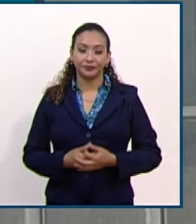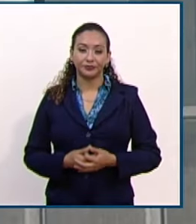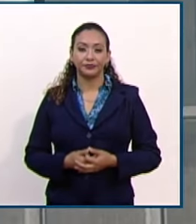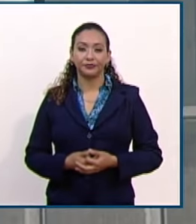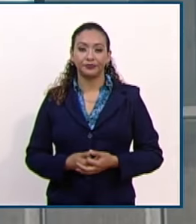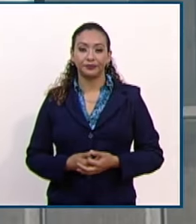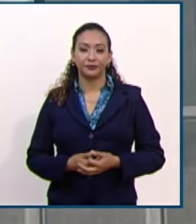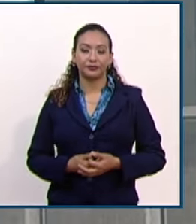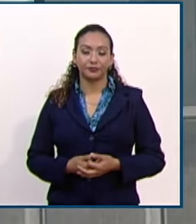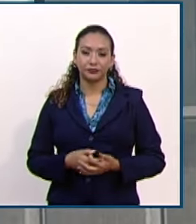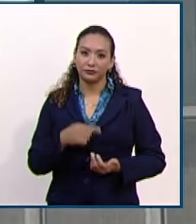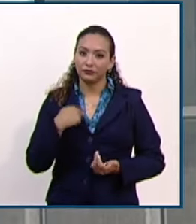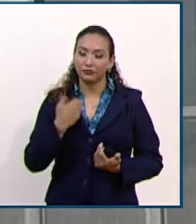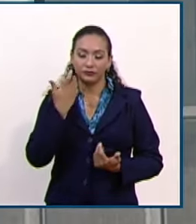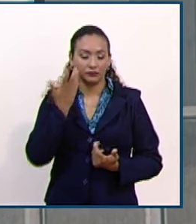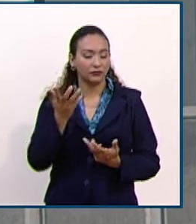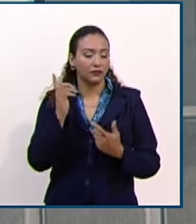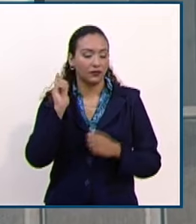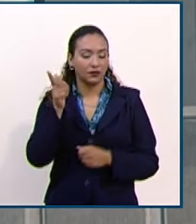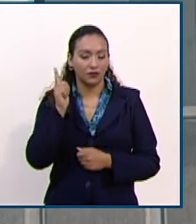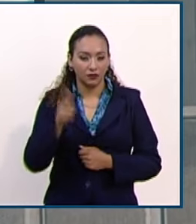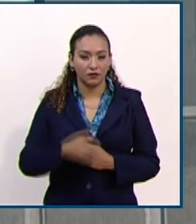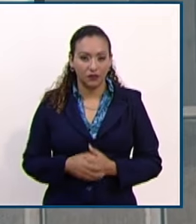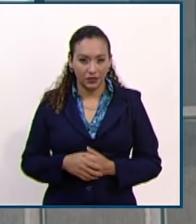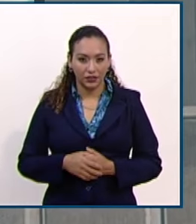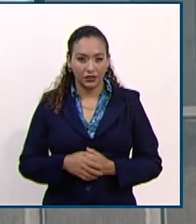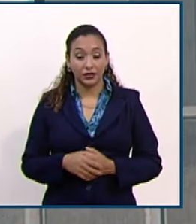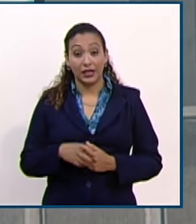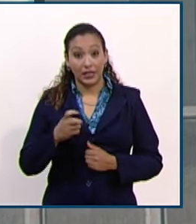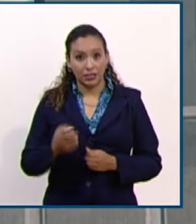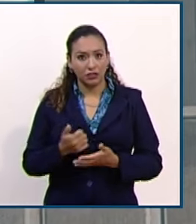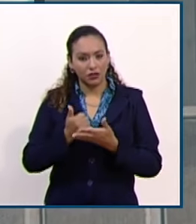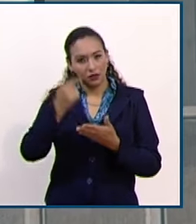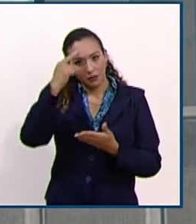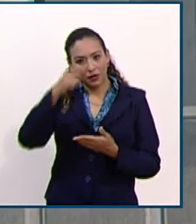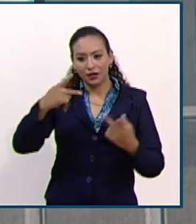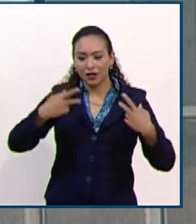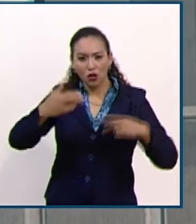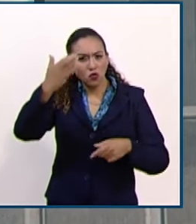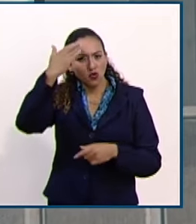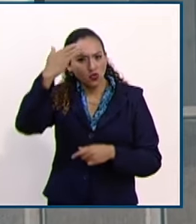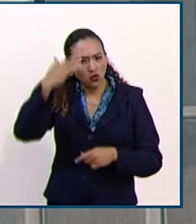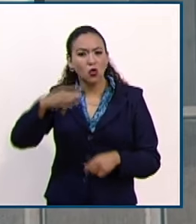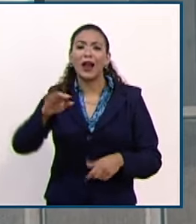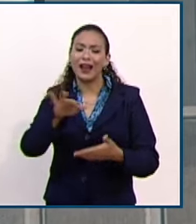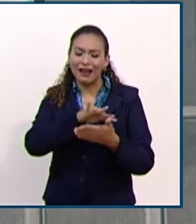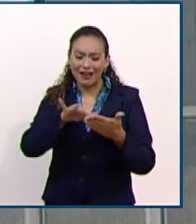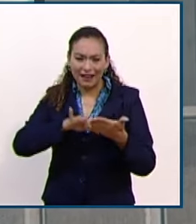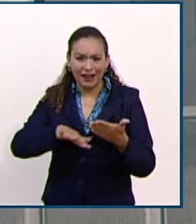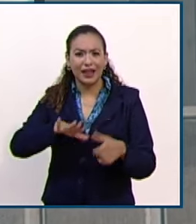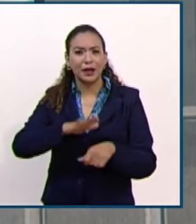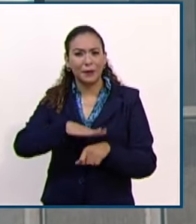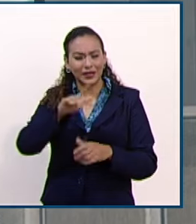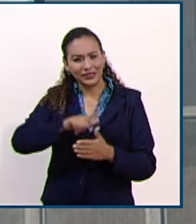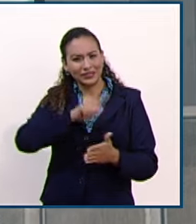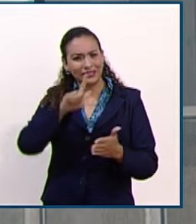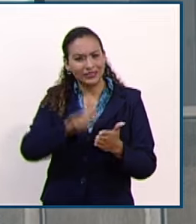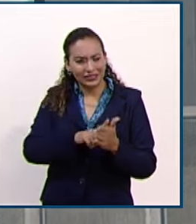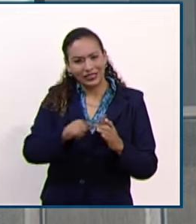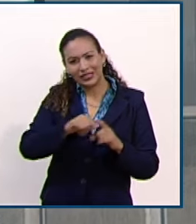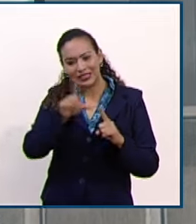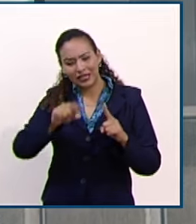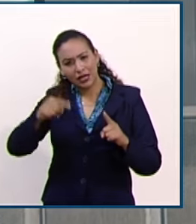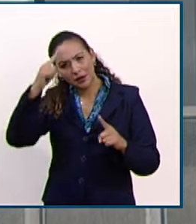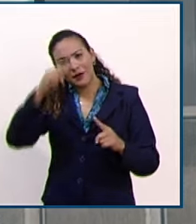Espero que esto pueda permitir que conozcan y que lean un poco más lo que es la ley nacional de ejecución